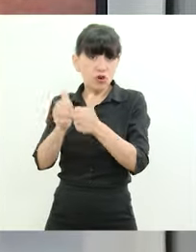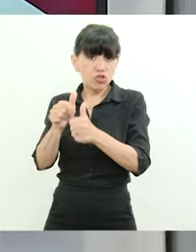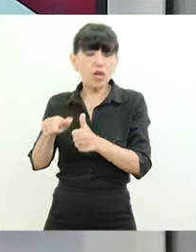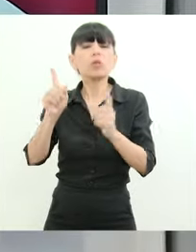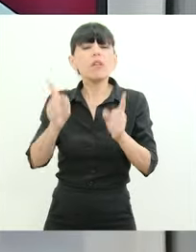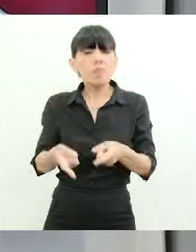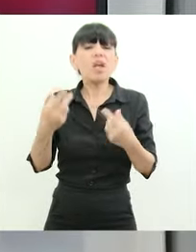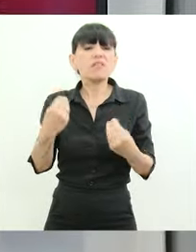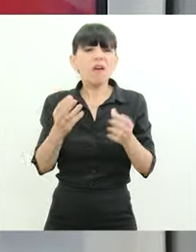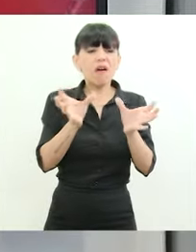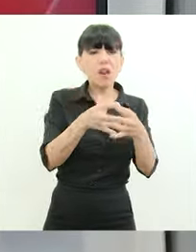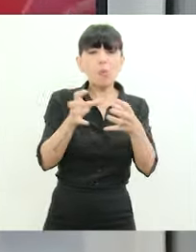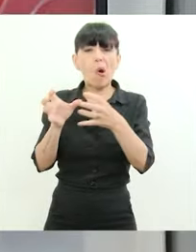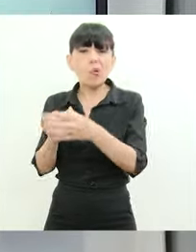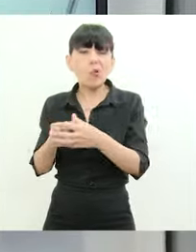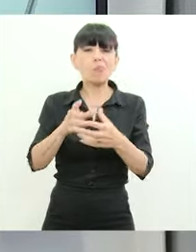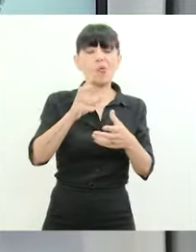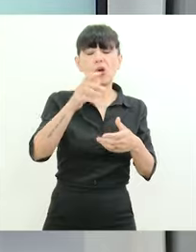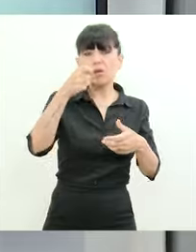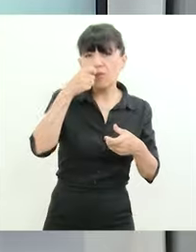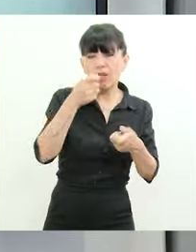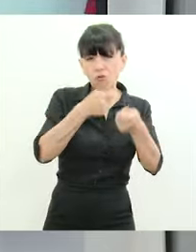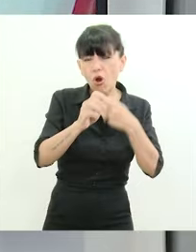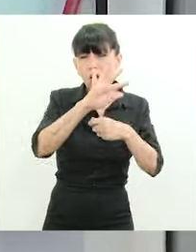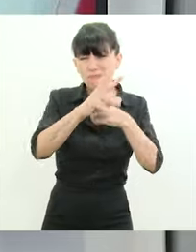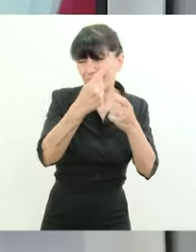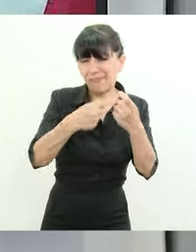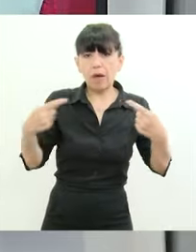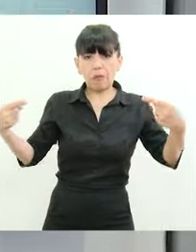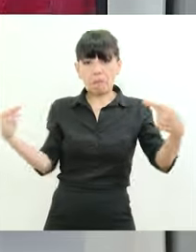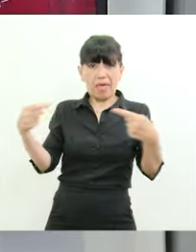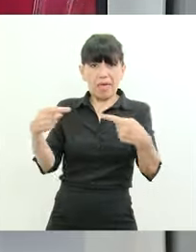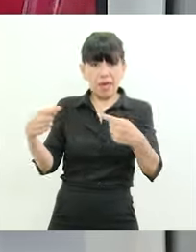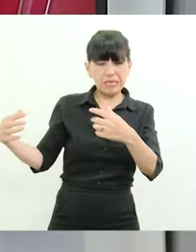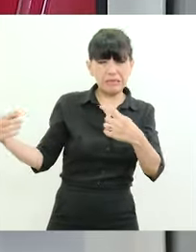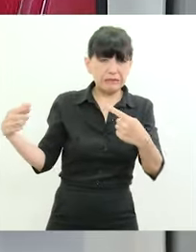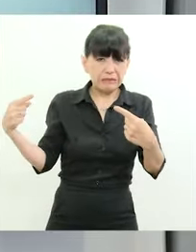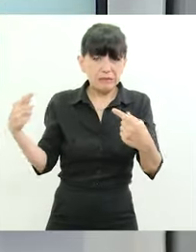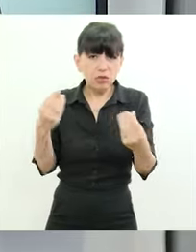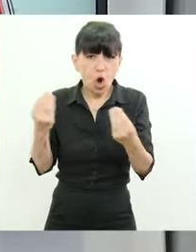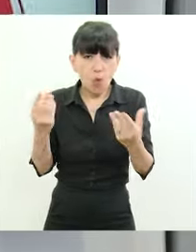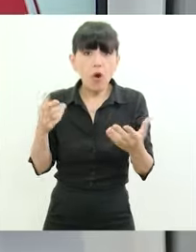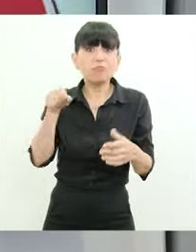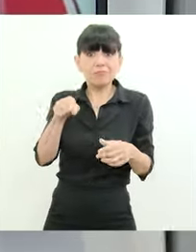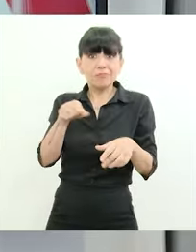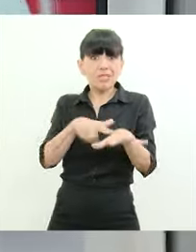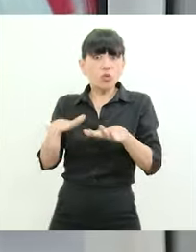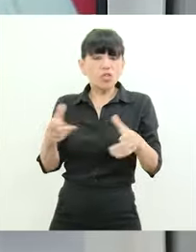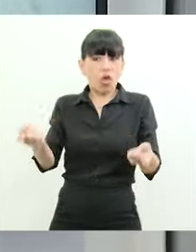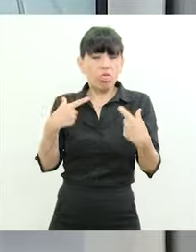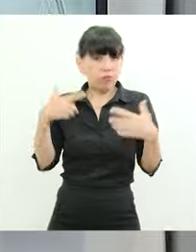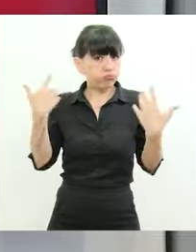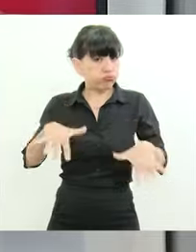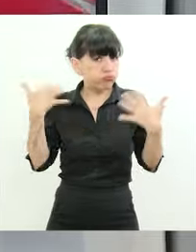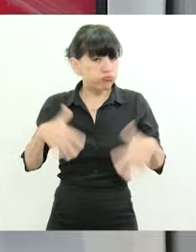enfrentamiento entre bandas narco criminales algo que sin lugar a dudas asola nuestra zona pero al mismo